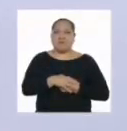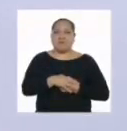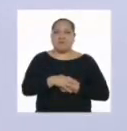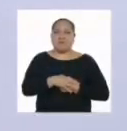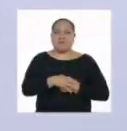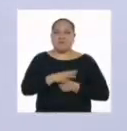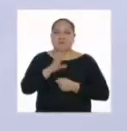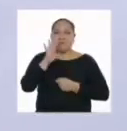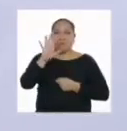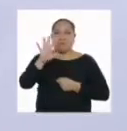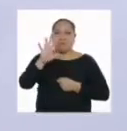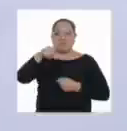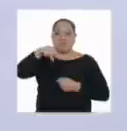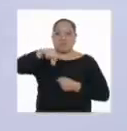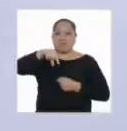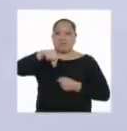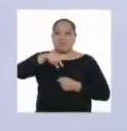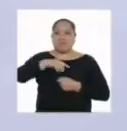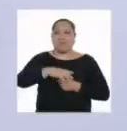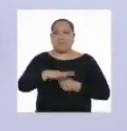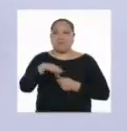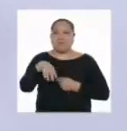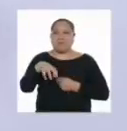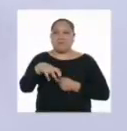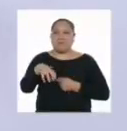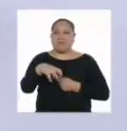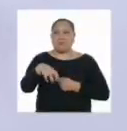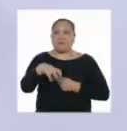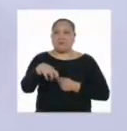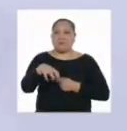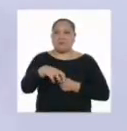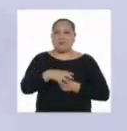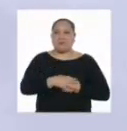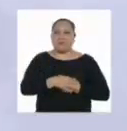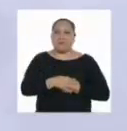Quinta gota, movemos.